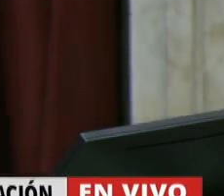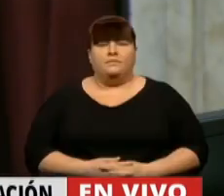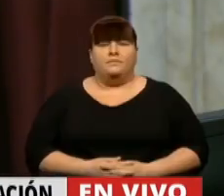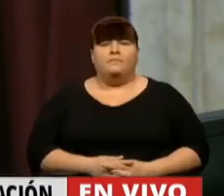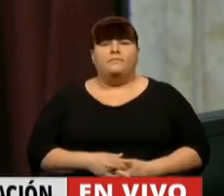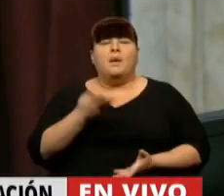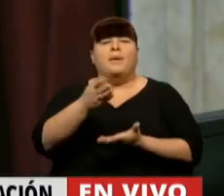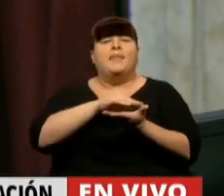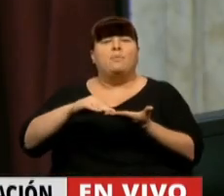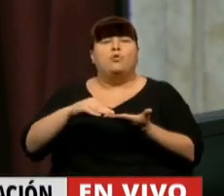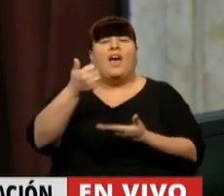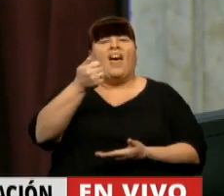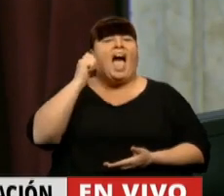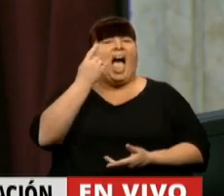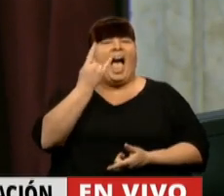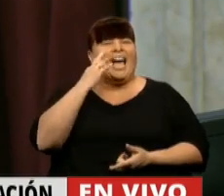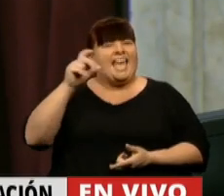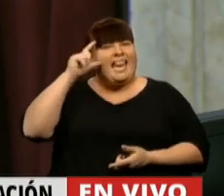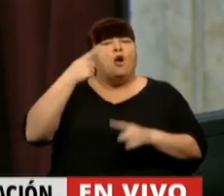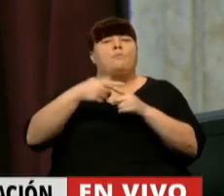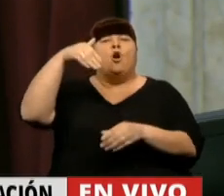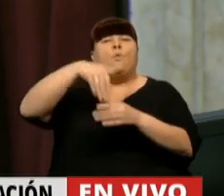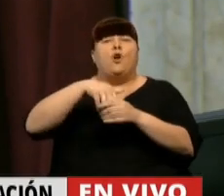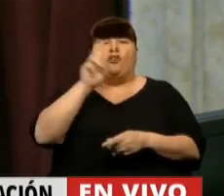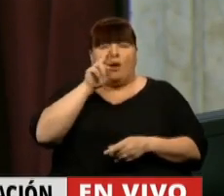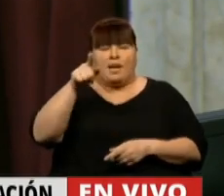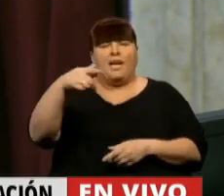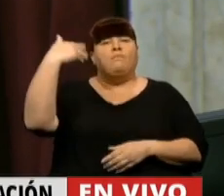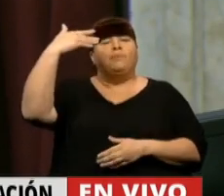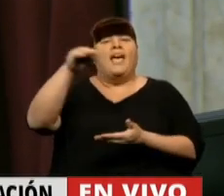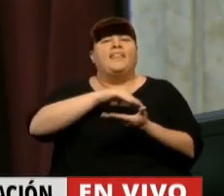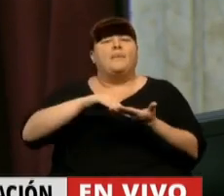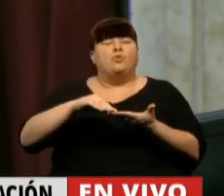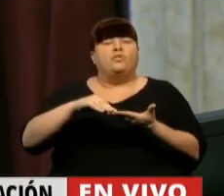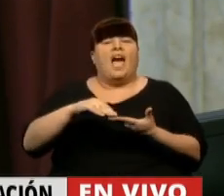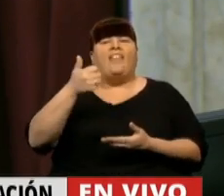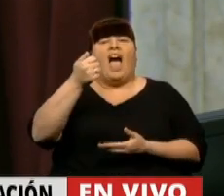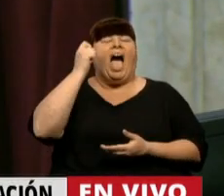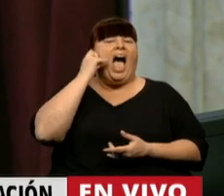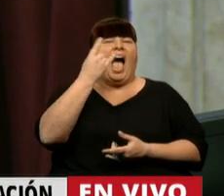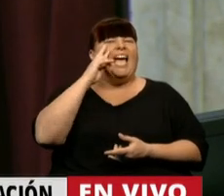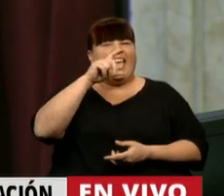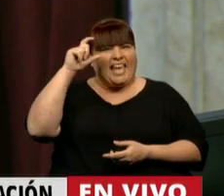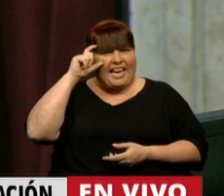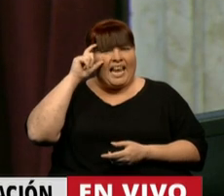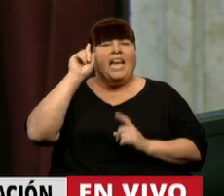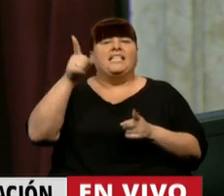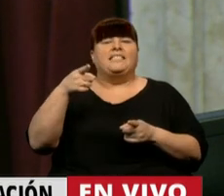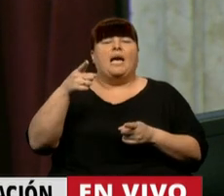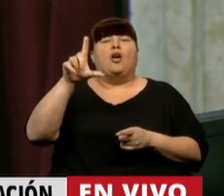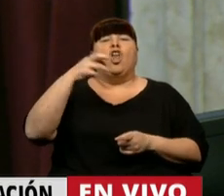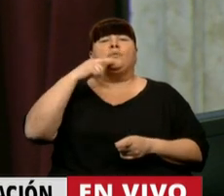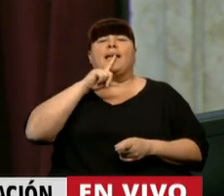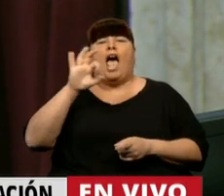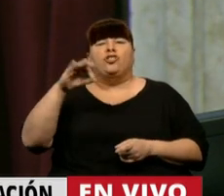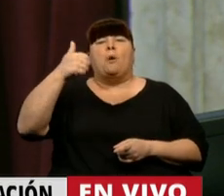la diputada Hilda Aguirre por el voto femenino. Tiene la palabra la diputada Hilda Aguirre y adhieren los Penato